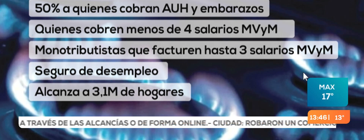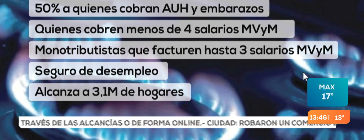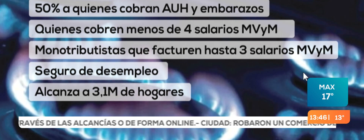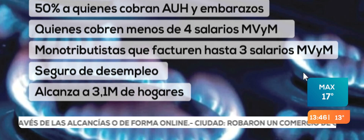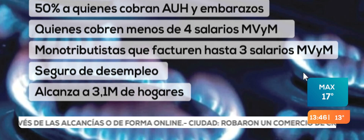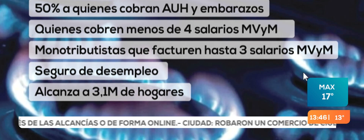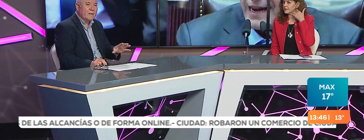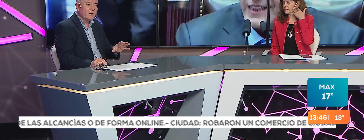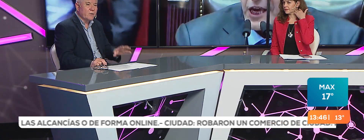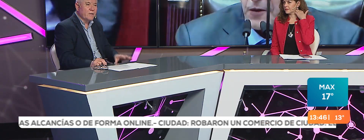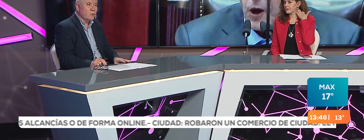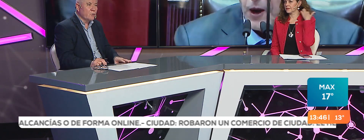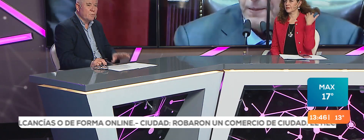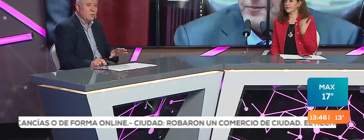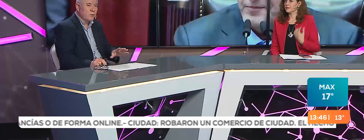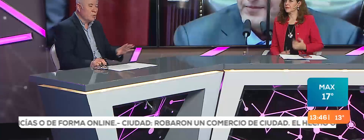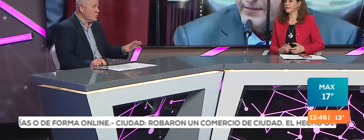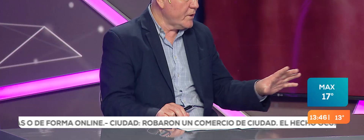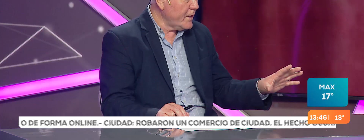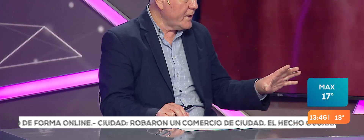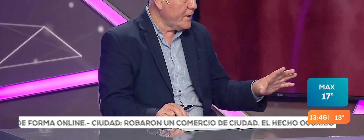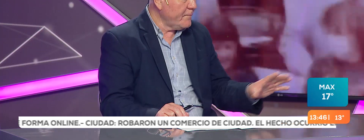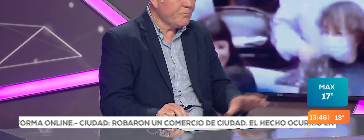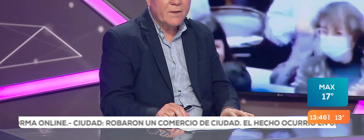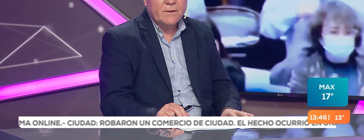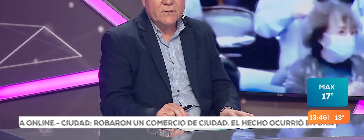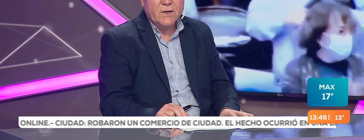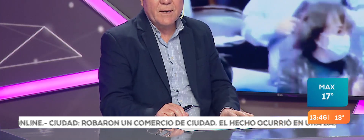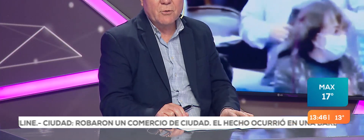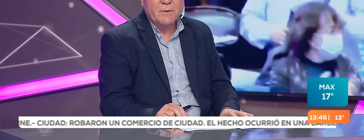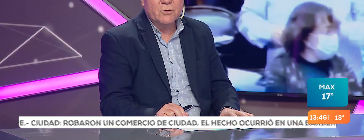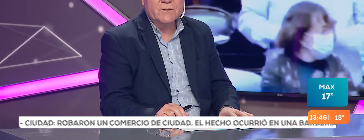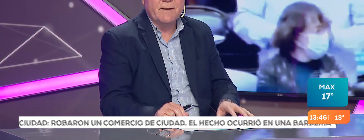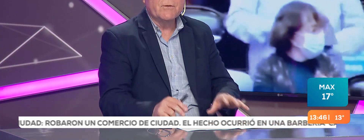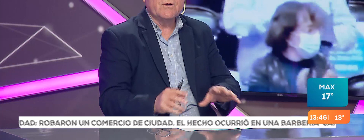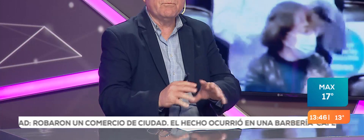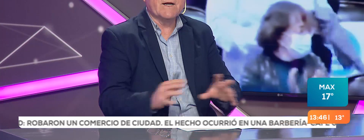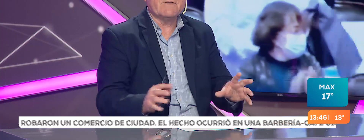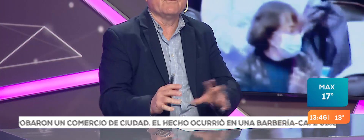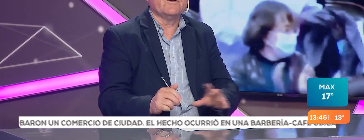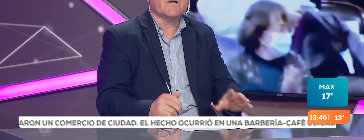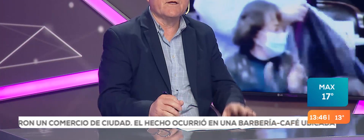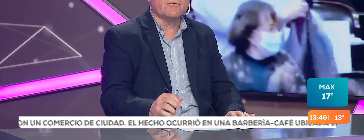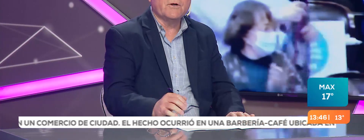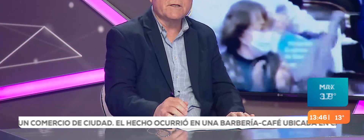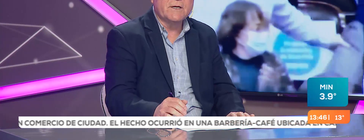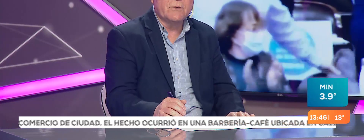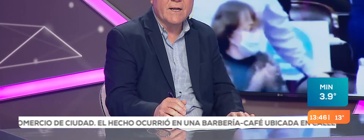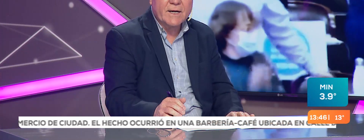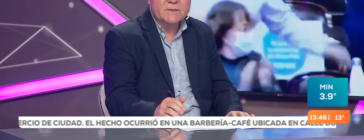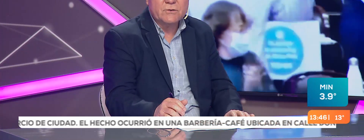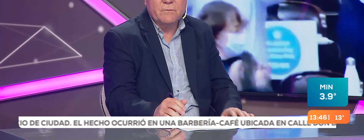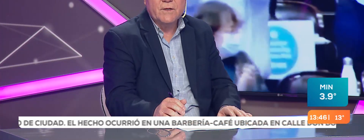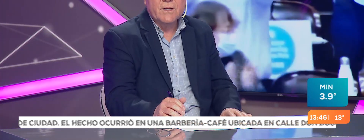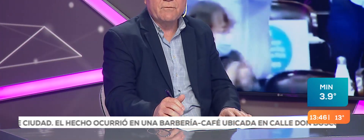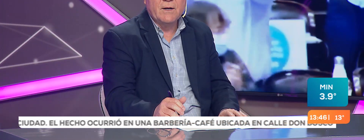Escuchamos primero, para parte de lo que dijeron los diputados nacionales por Mendoza, un párrafo de lo que tuvieron ayer en